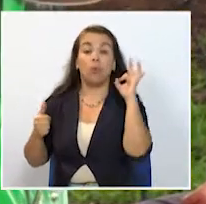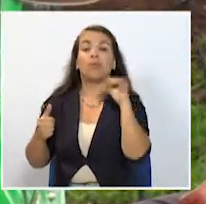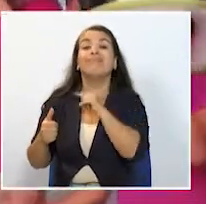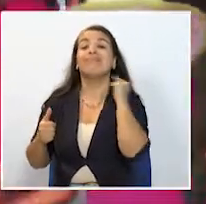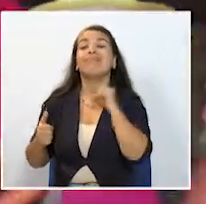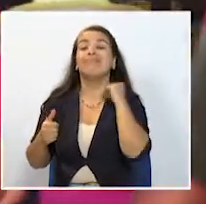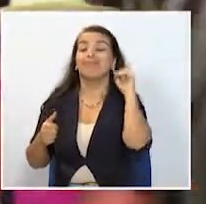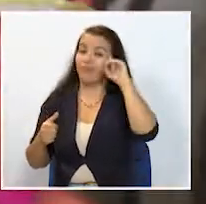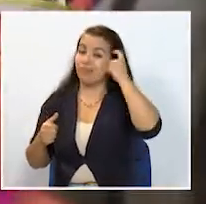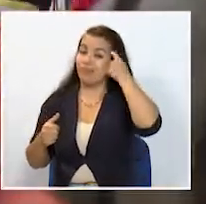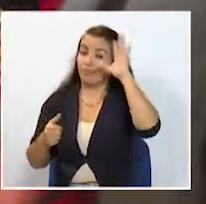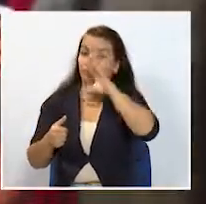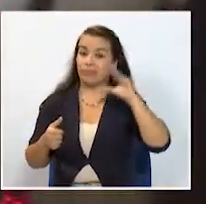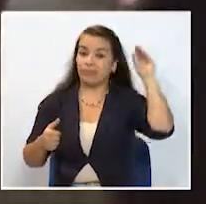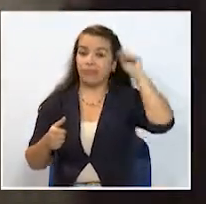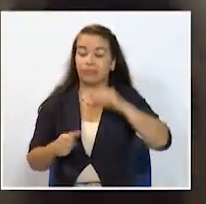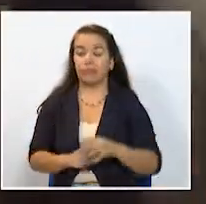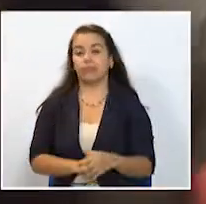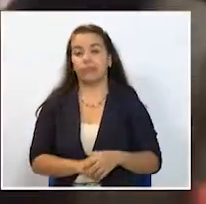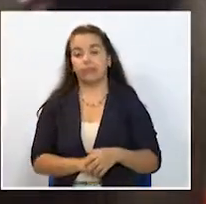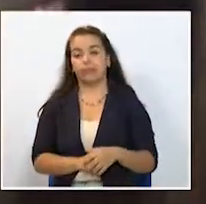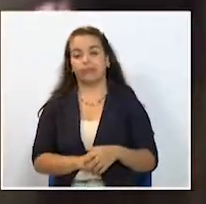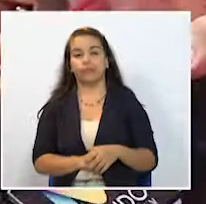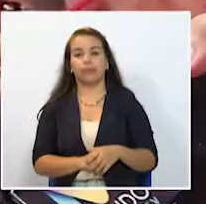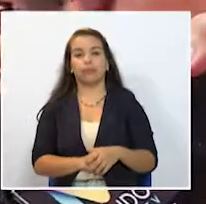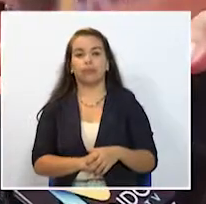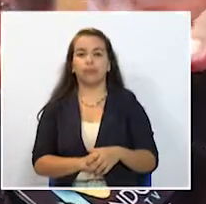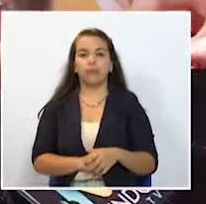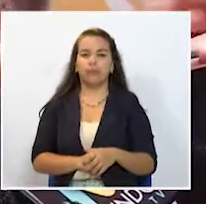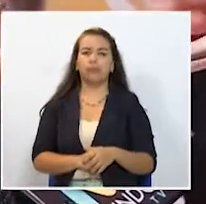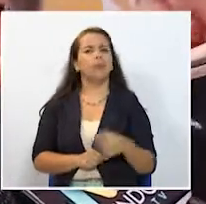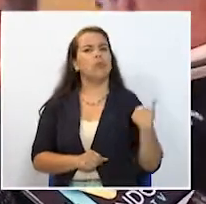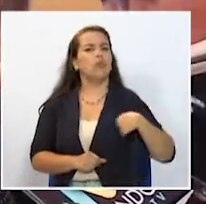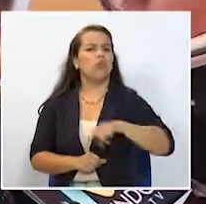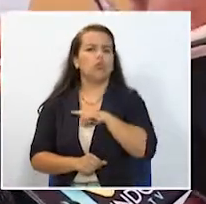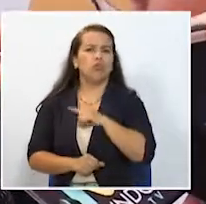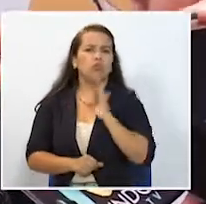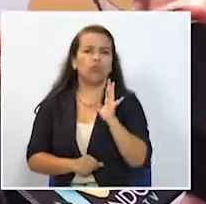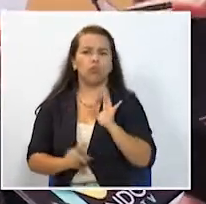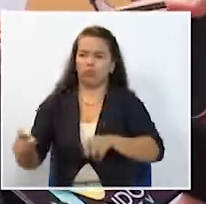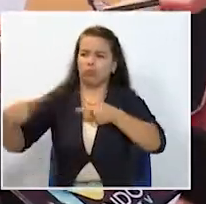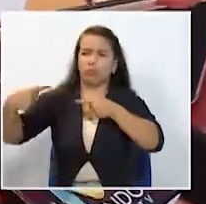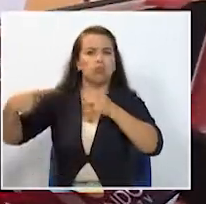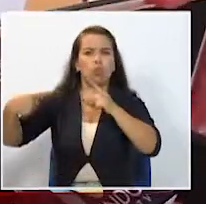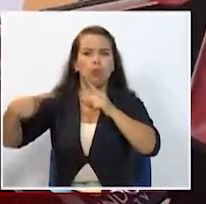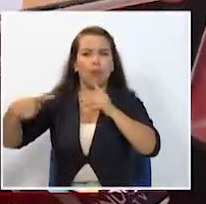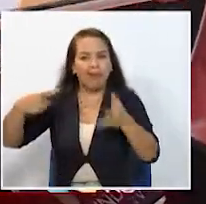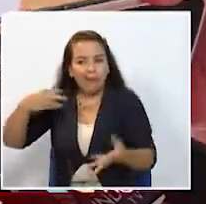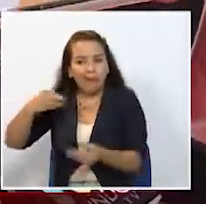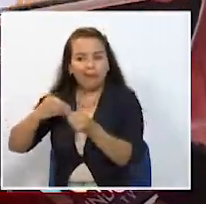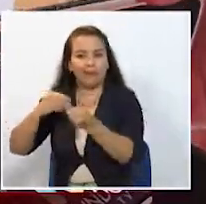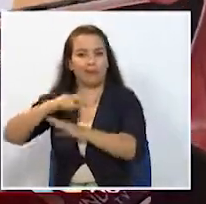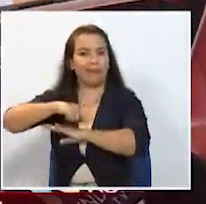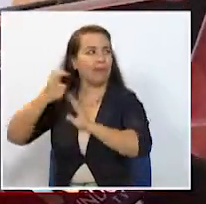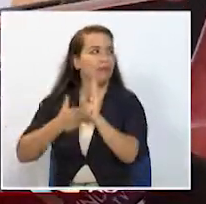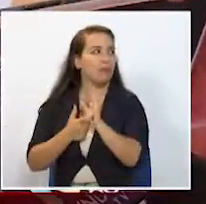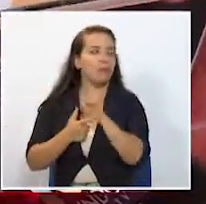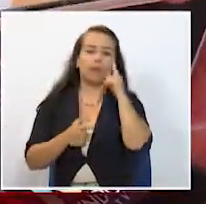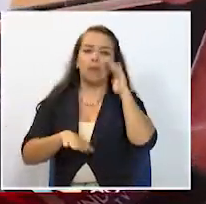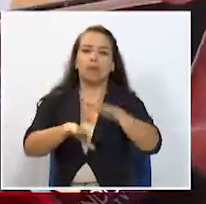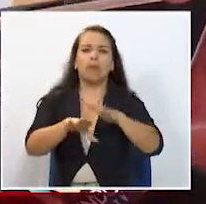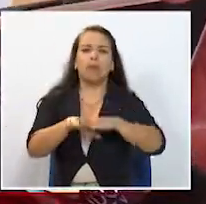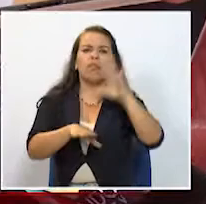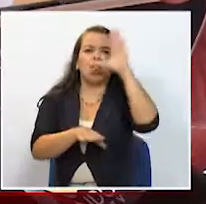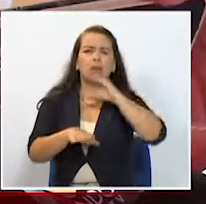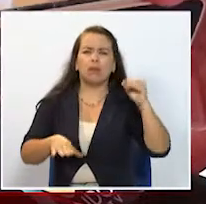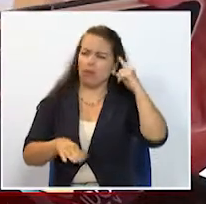Osorio, gobernador del Quindío. Nosotros somos complementarios, no somos rivales y eso tiene que quedar muy claro. ¿Por qué el Quindío nunca ha